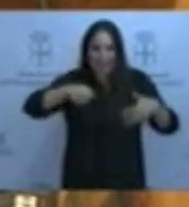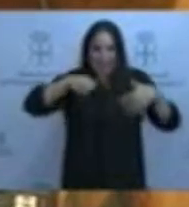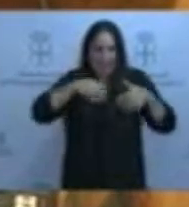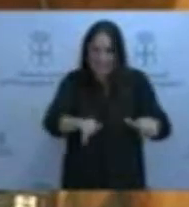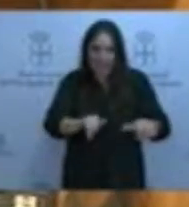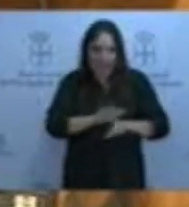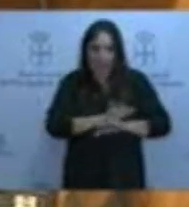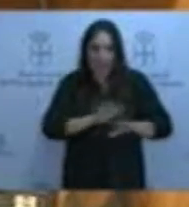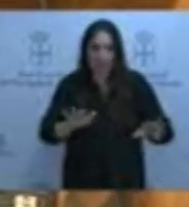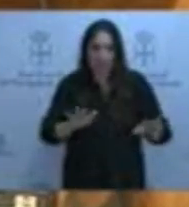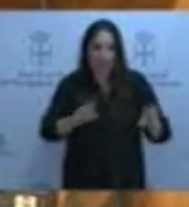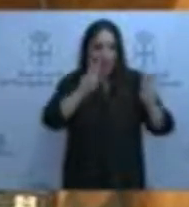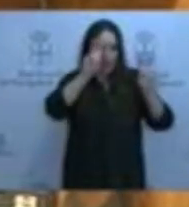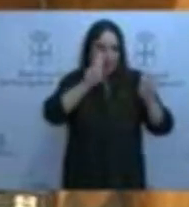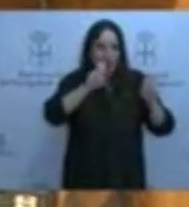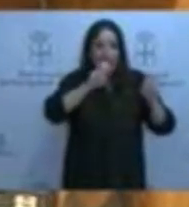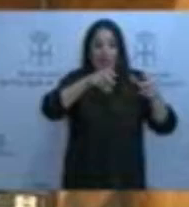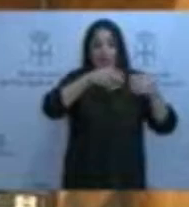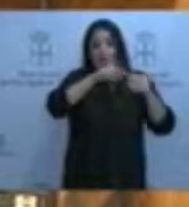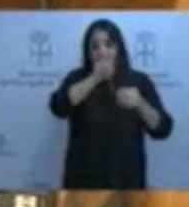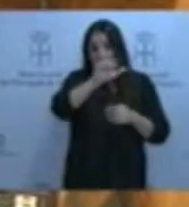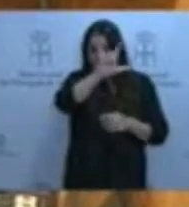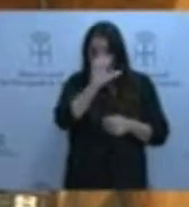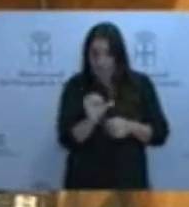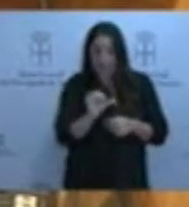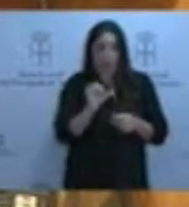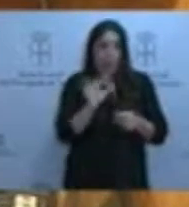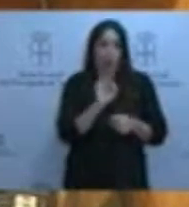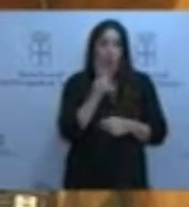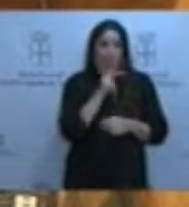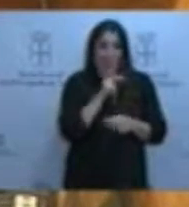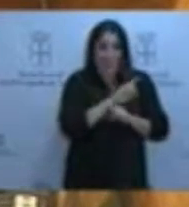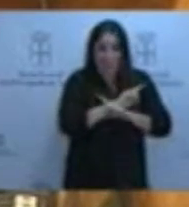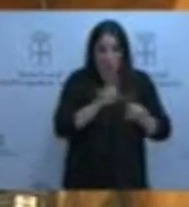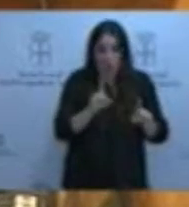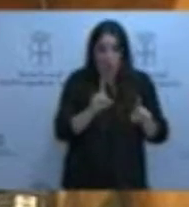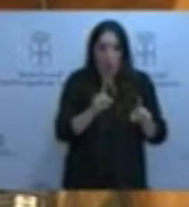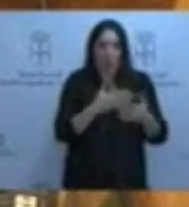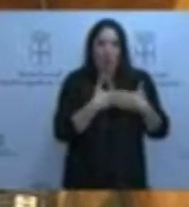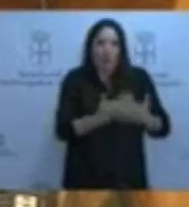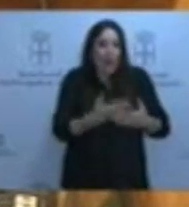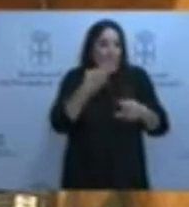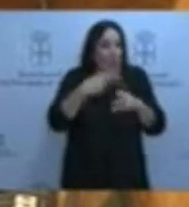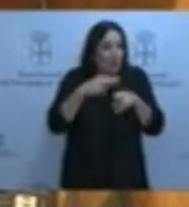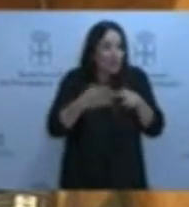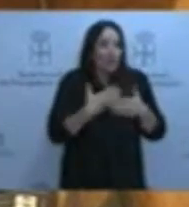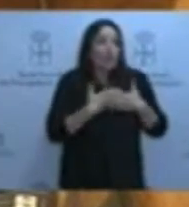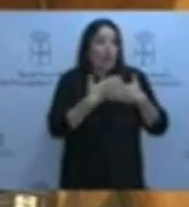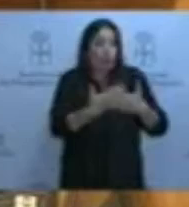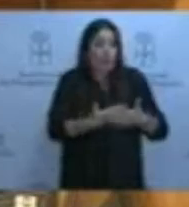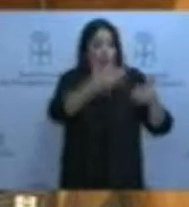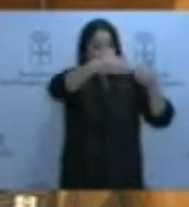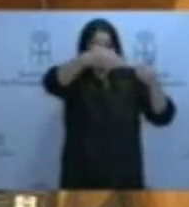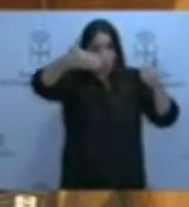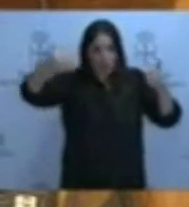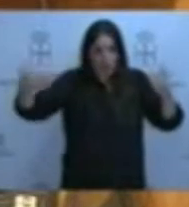de que marchase fuera ni de Valdés ni de Asturias el Museo del Calamar. Voluntad política, voluntad de que esa exposición